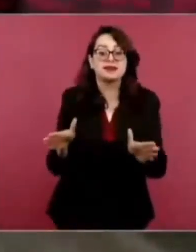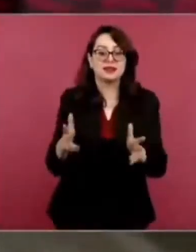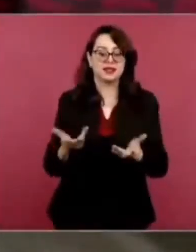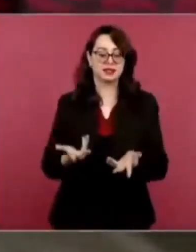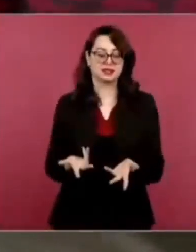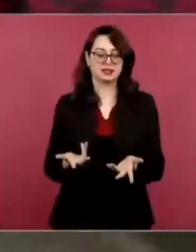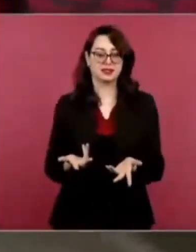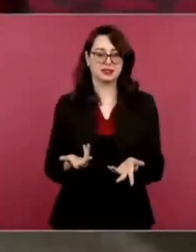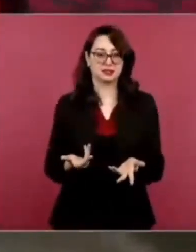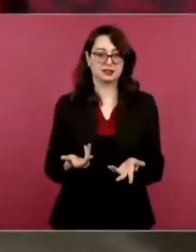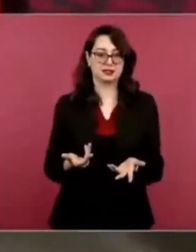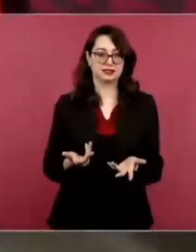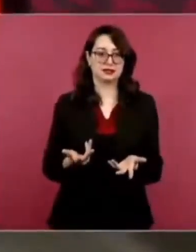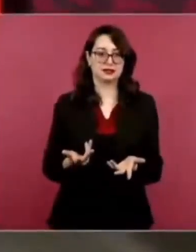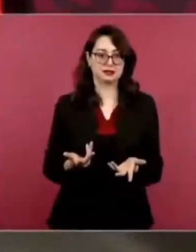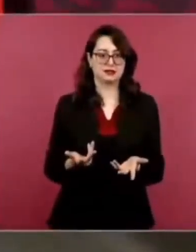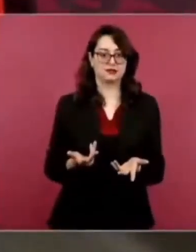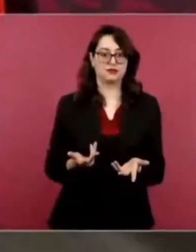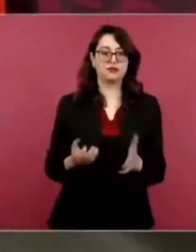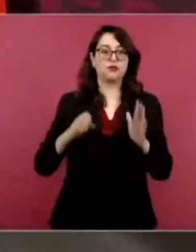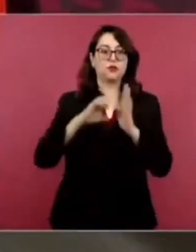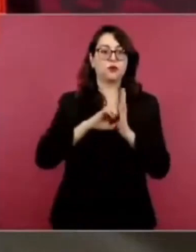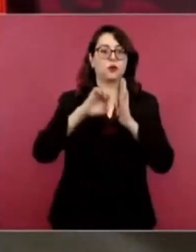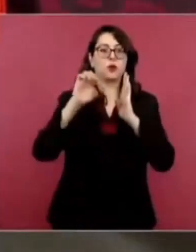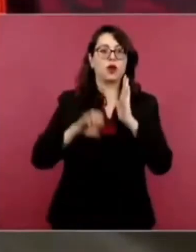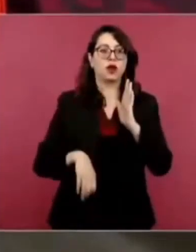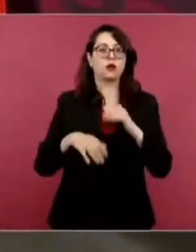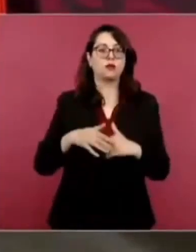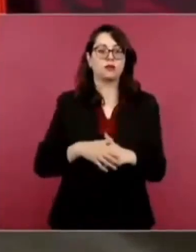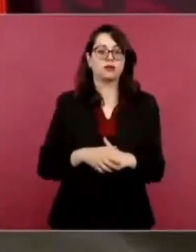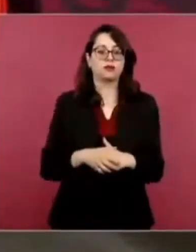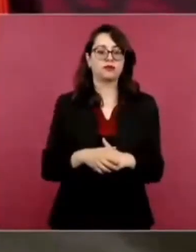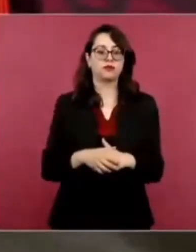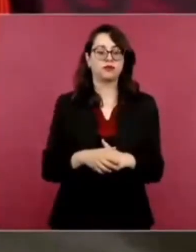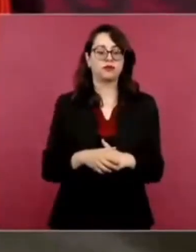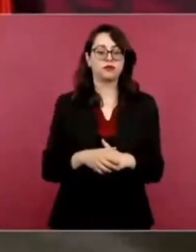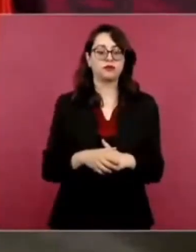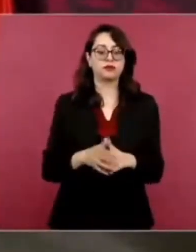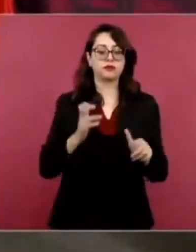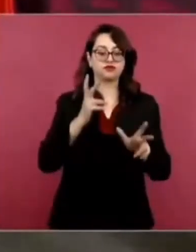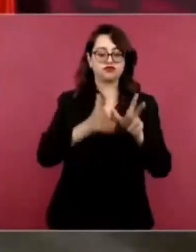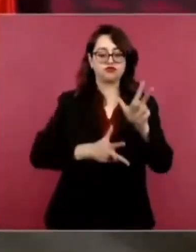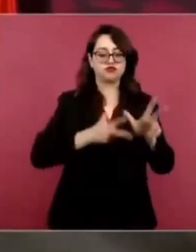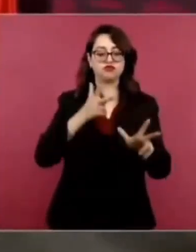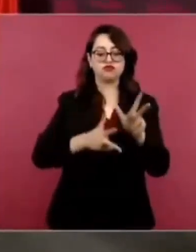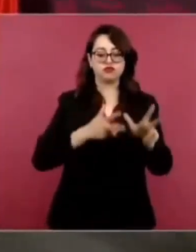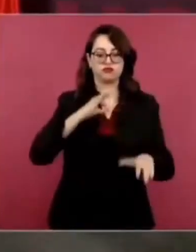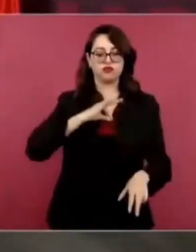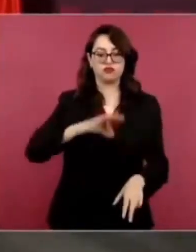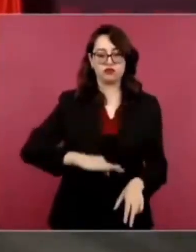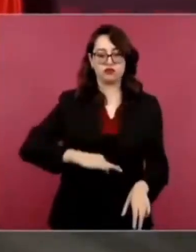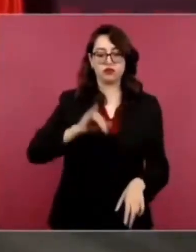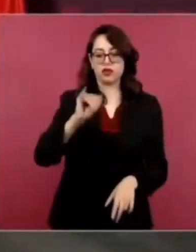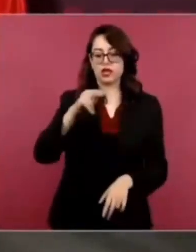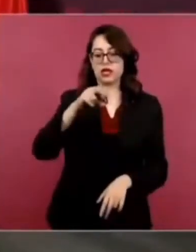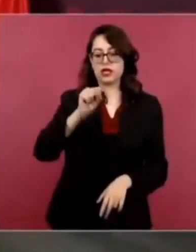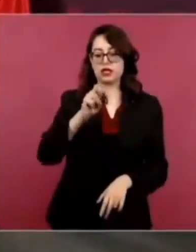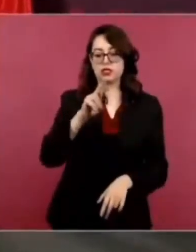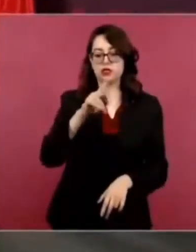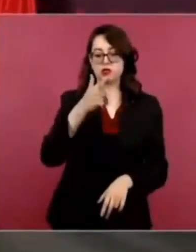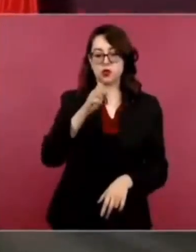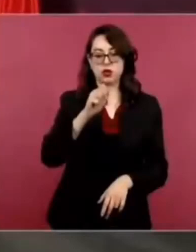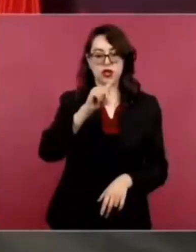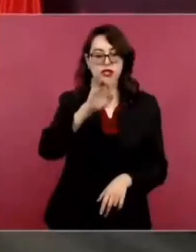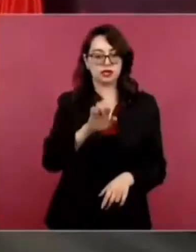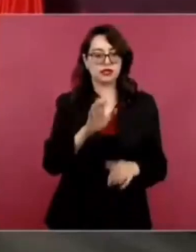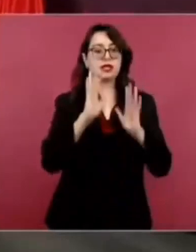el caso del tren, el insurgente, ya se